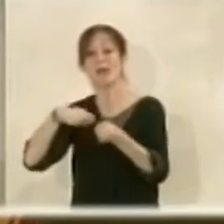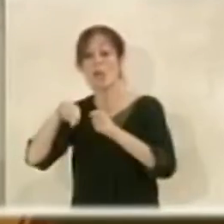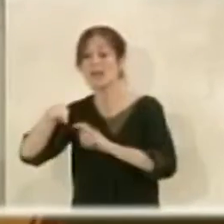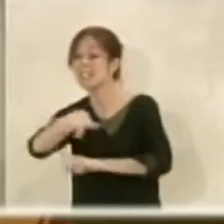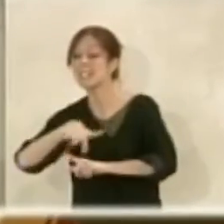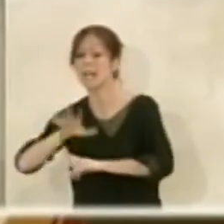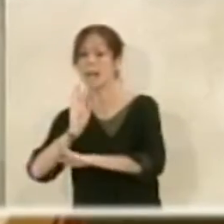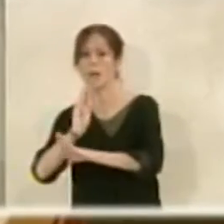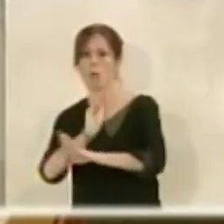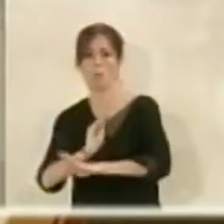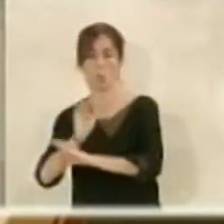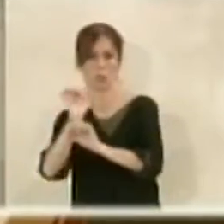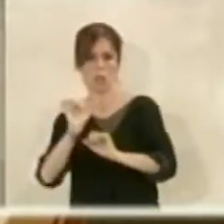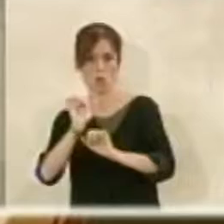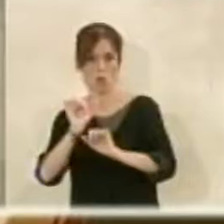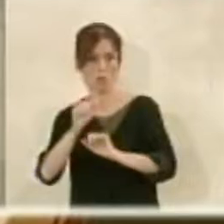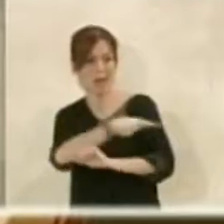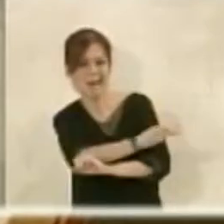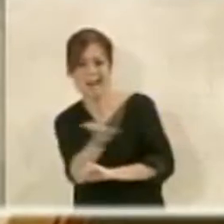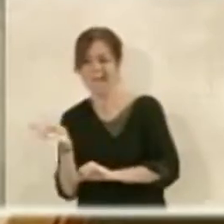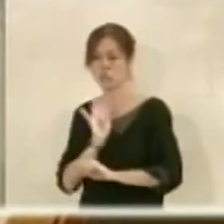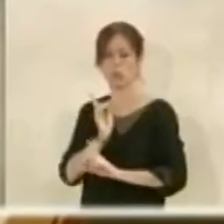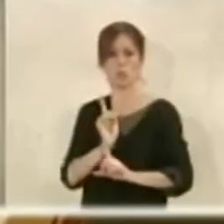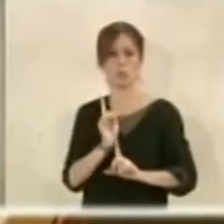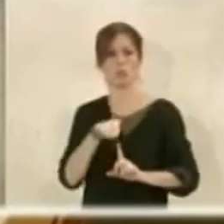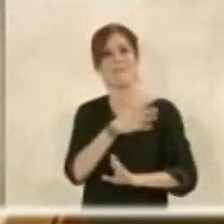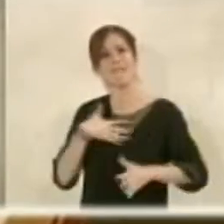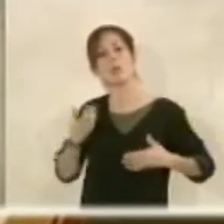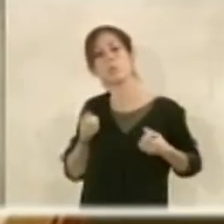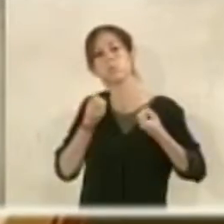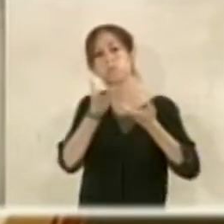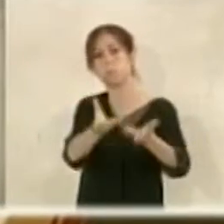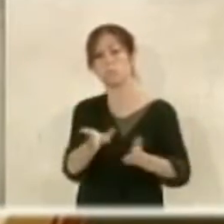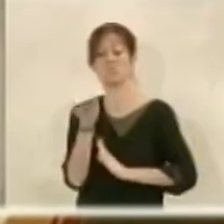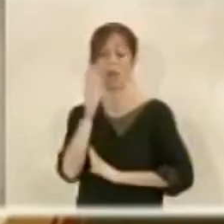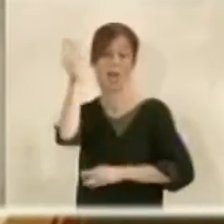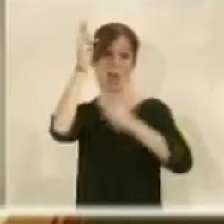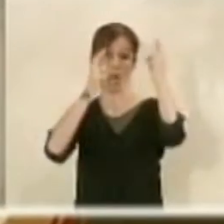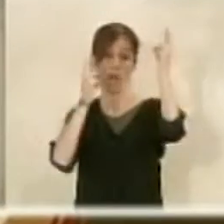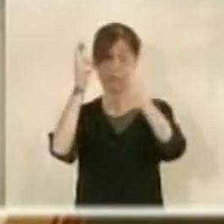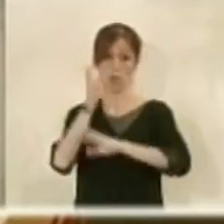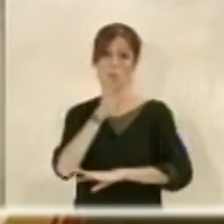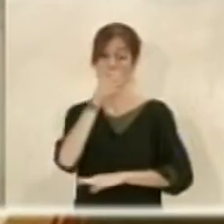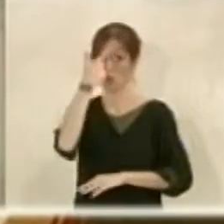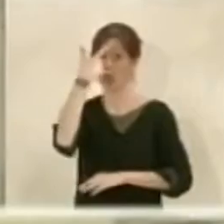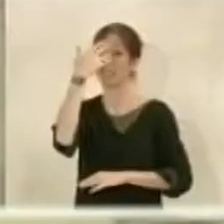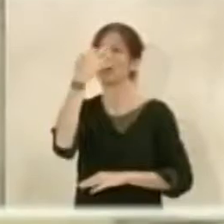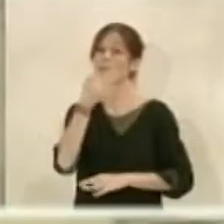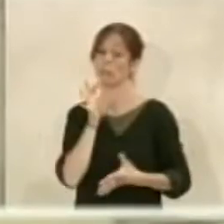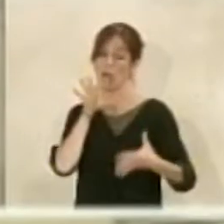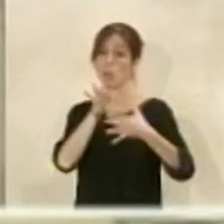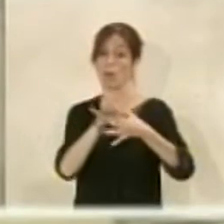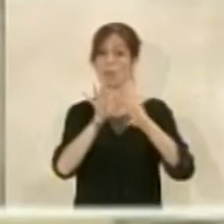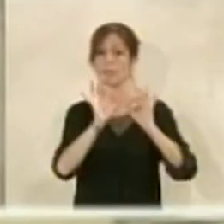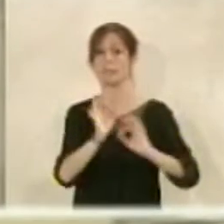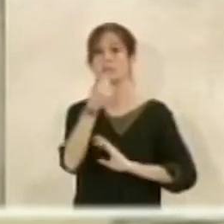y el propio mercado con lo cual pues yo quería dejar encima de la mesa esta reflexión porque creo que es oportuna y